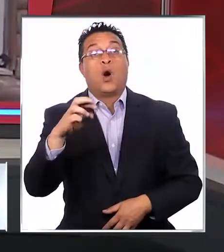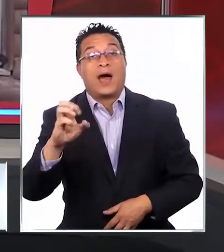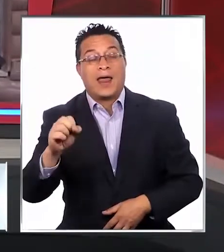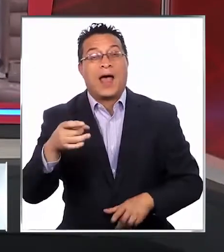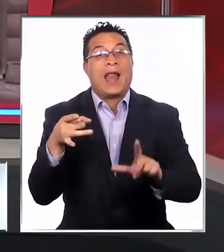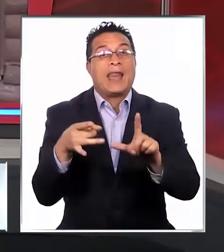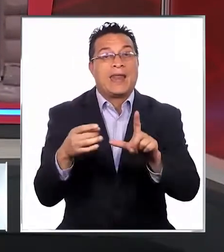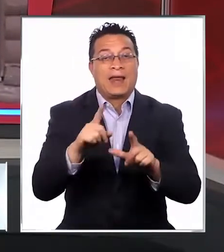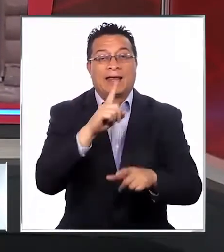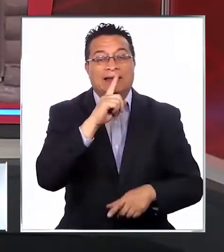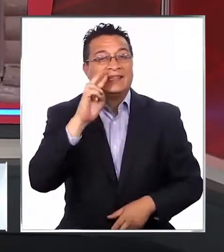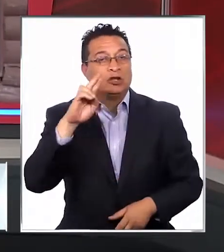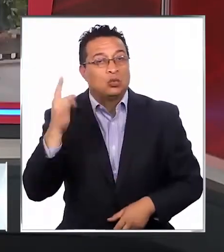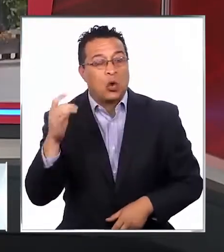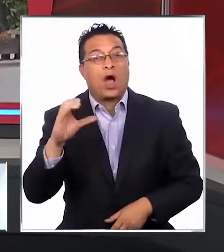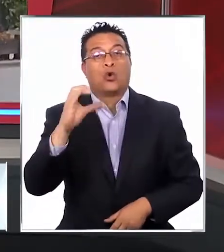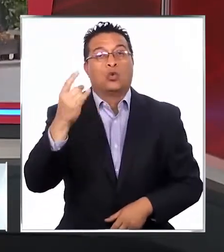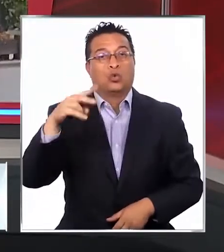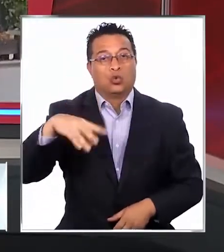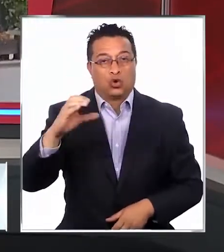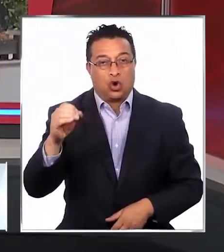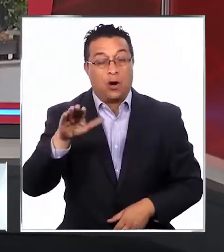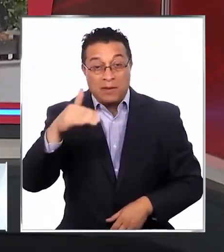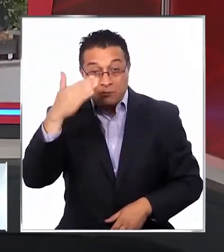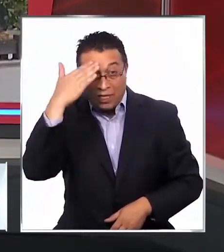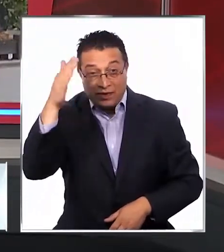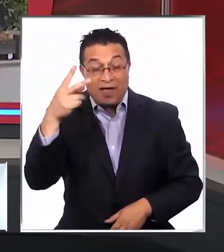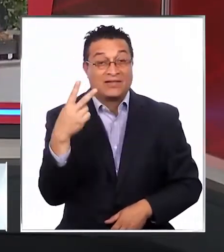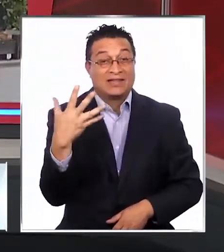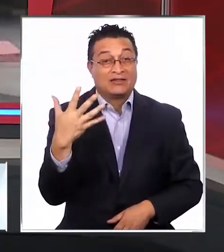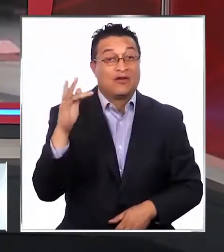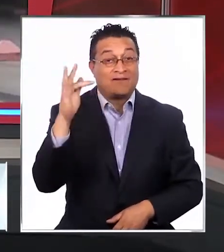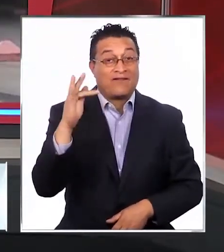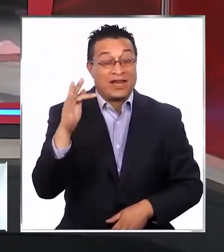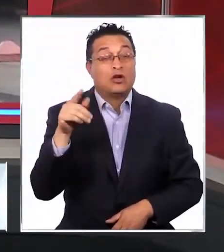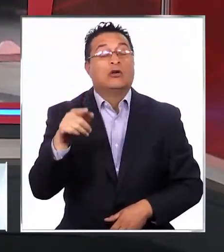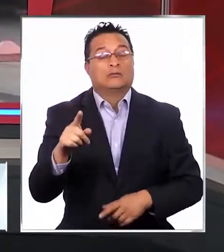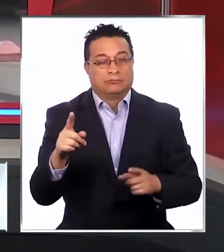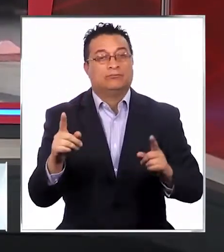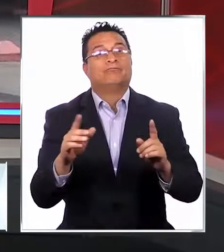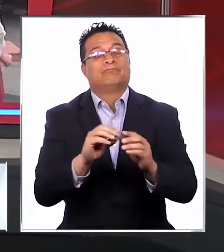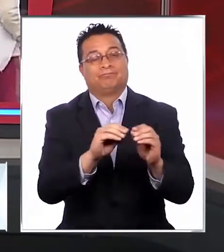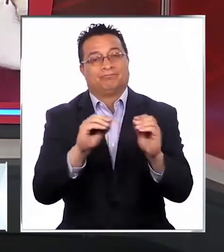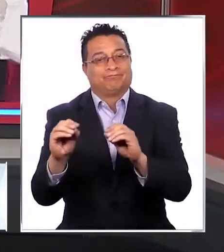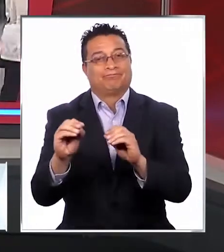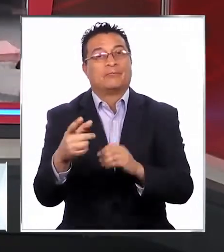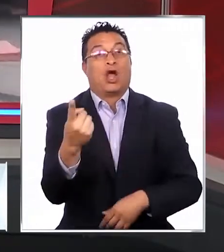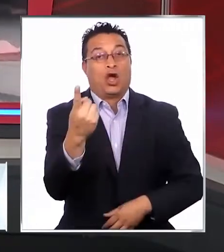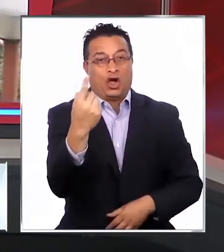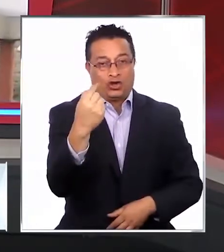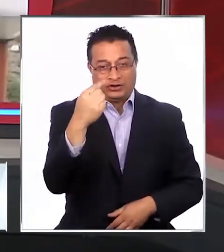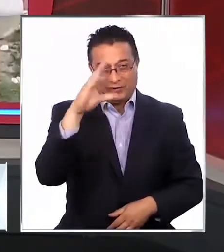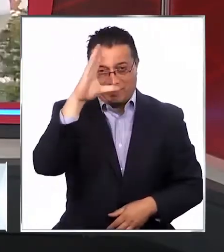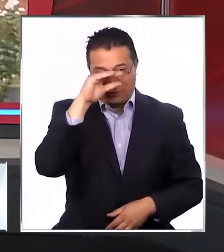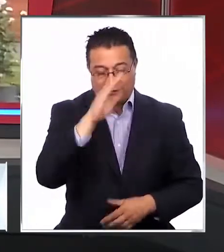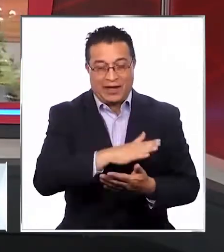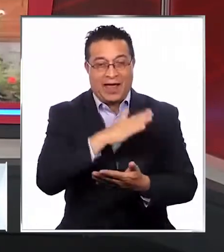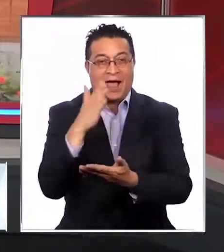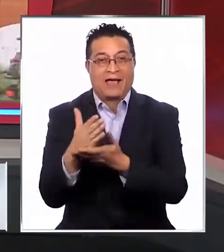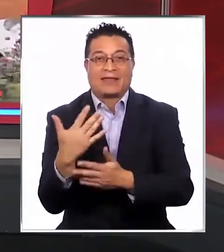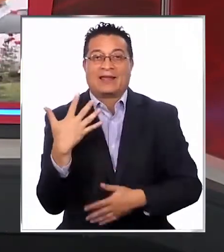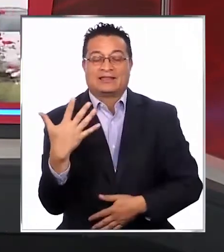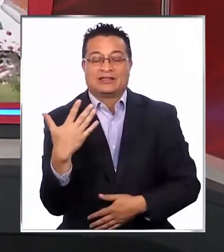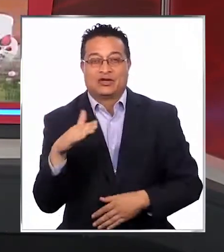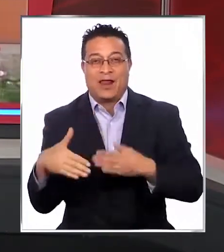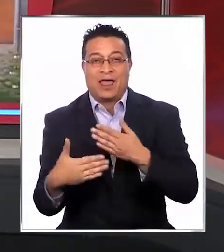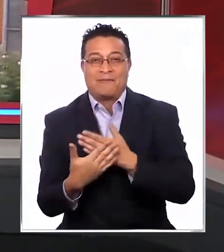Guara, Linares, Tirúa y Cunco. Ese mismo día, el 25 de febrero, el toque de queda se acortará e irá desde las 11 de la noche